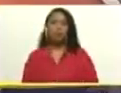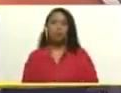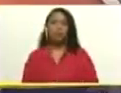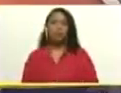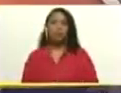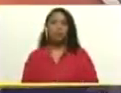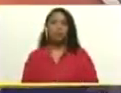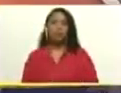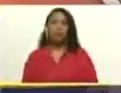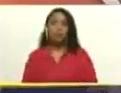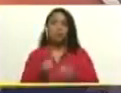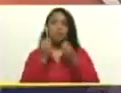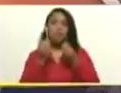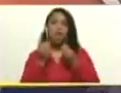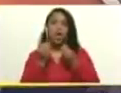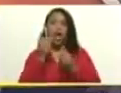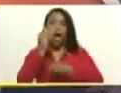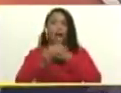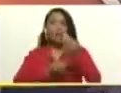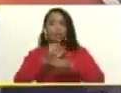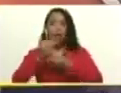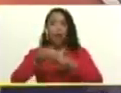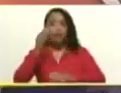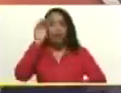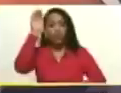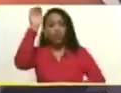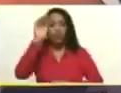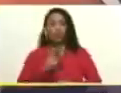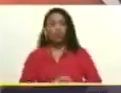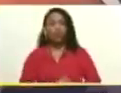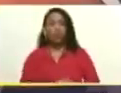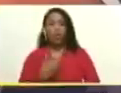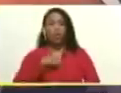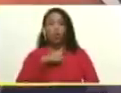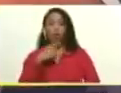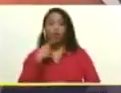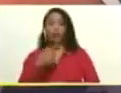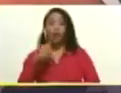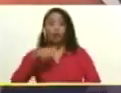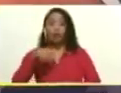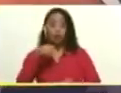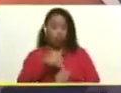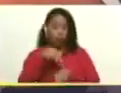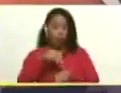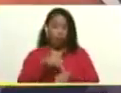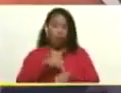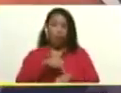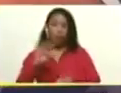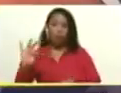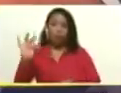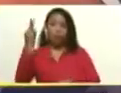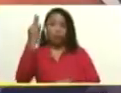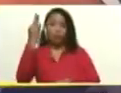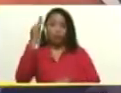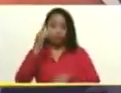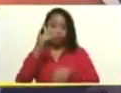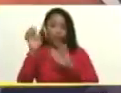para delinear el futuro. Hemos dicho que este periodo, esta tercera etapa